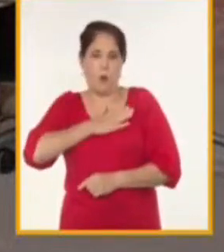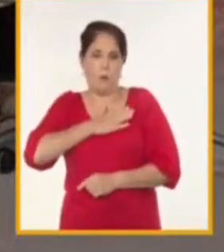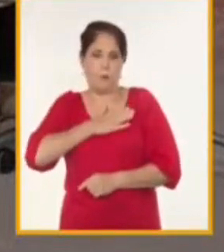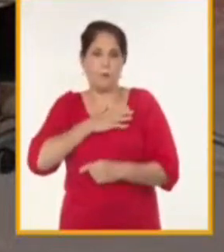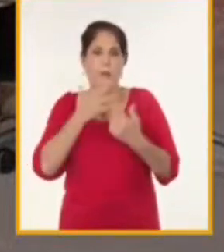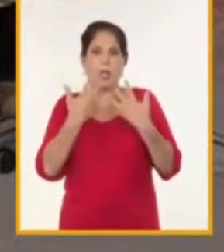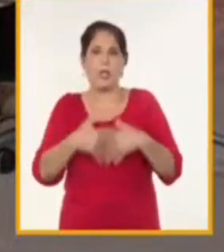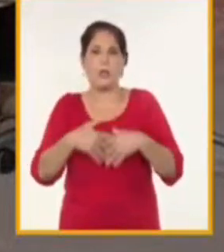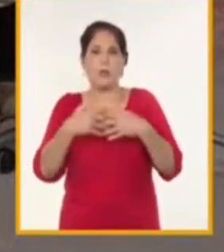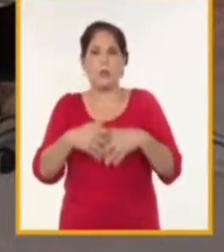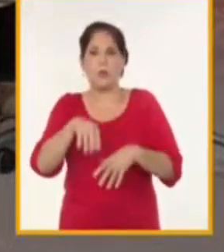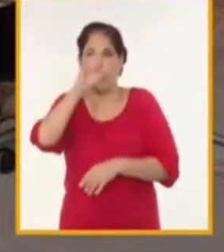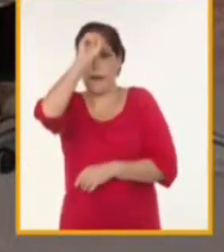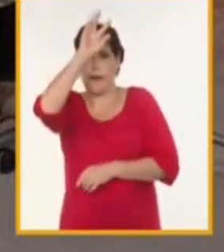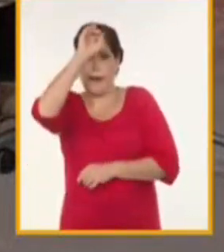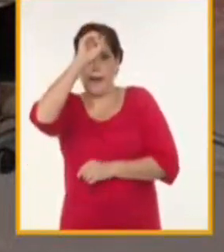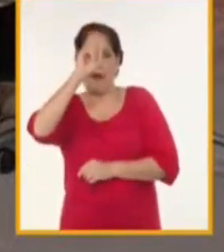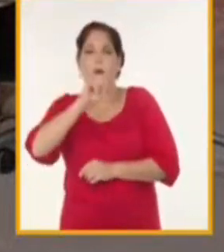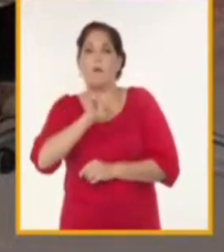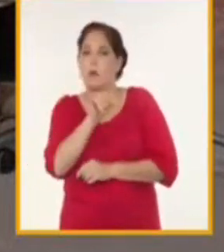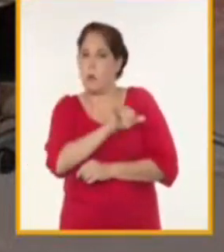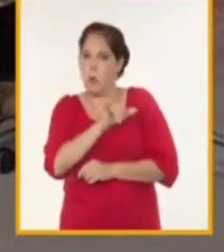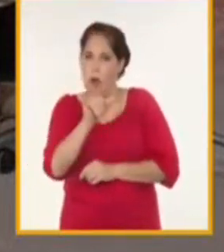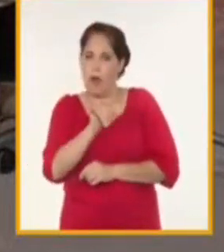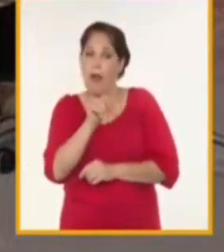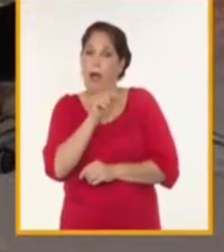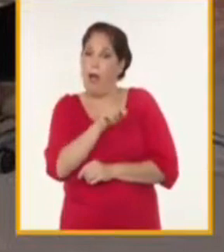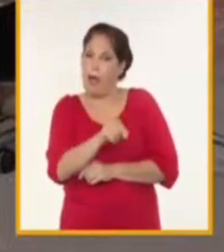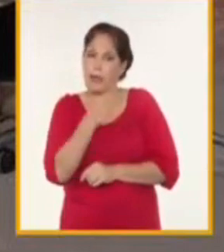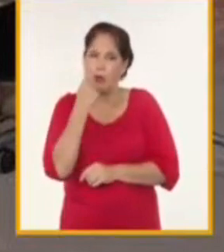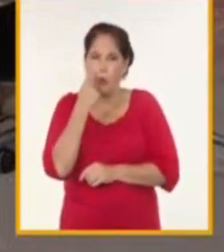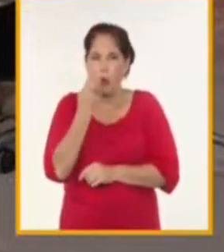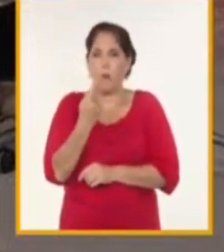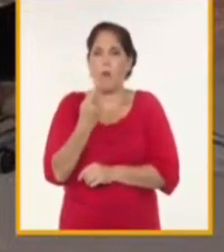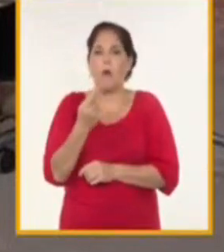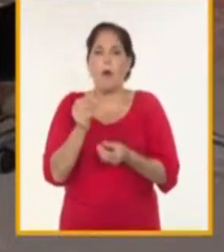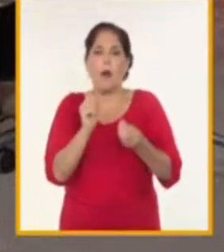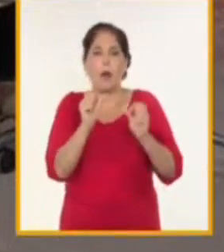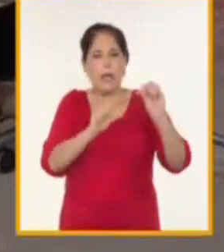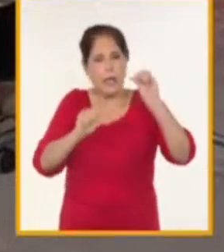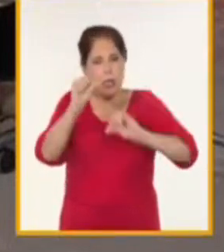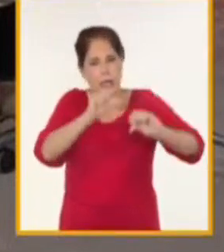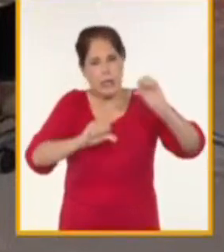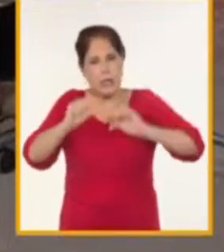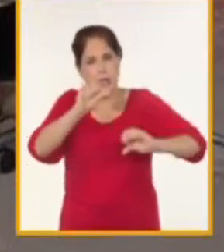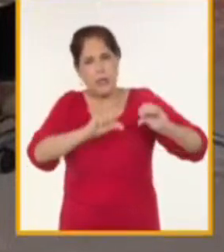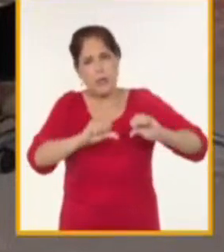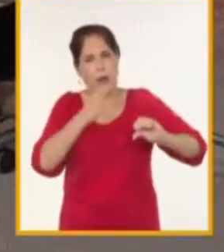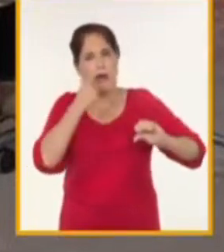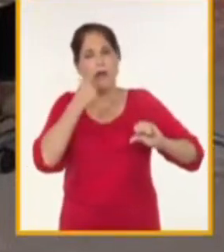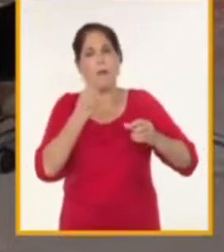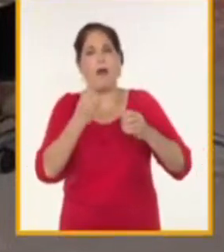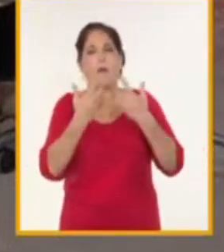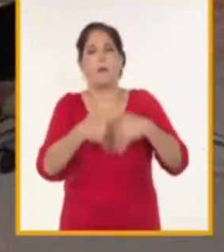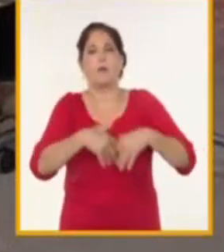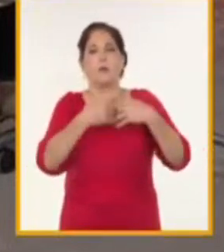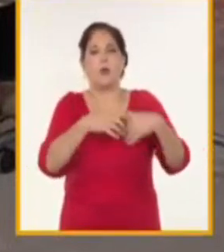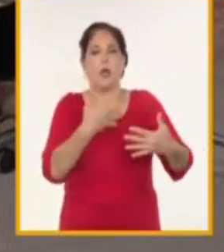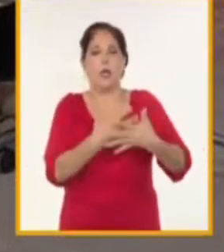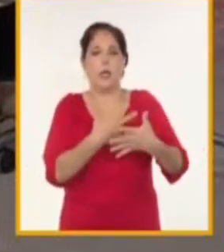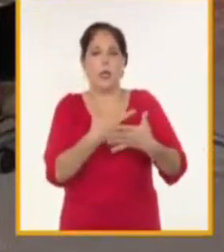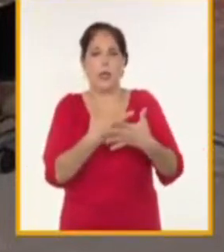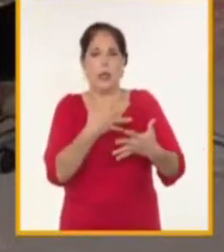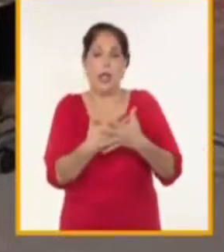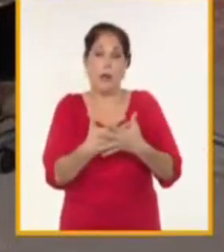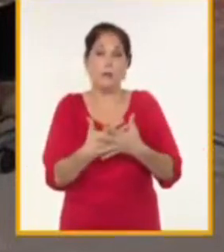la industria geominera una parte también se está evaluando la dolomita y el feldespato no hemos cerrado todavía ese análisis incluso algunas